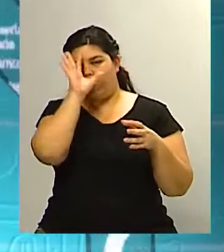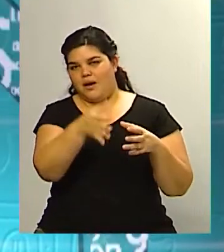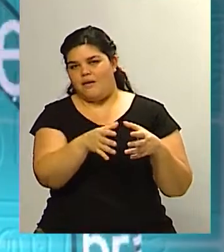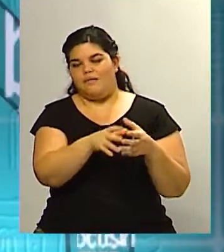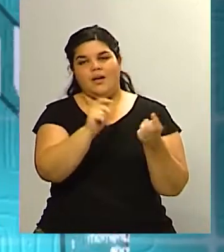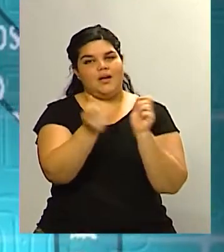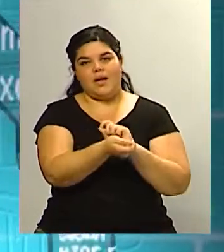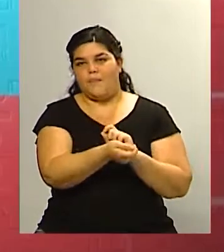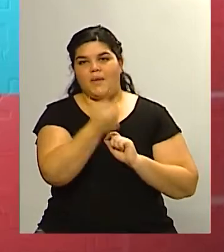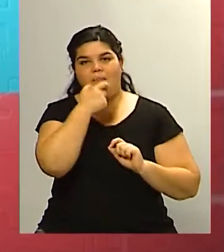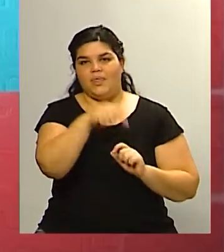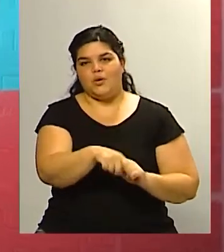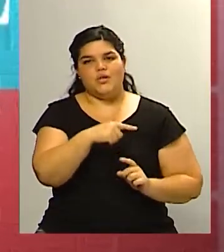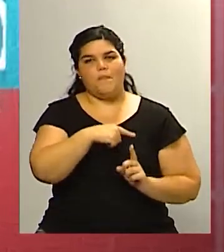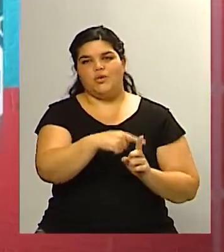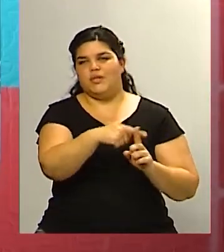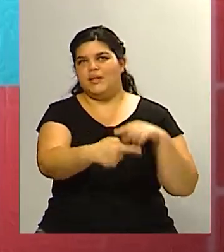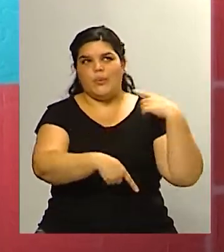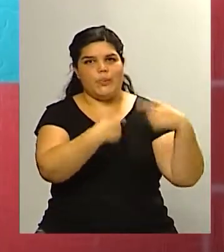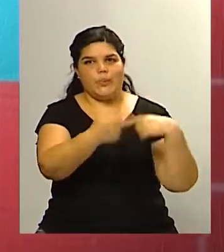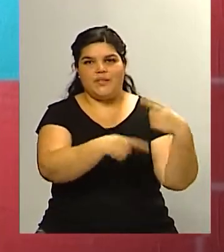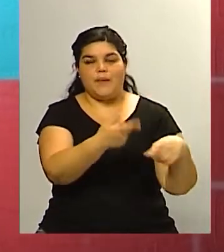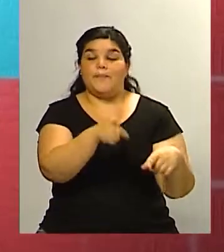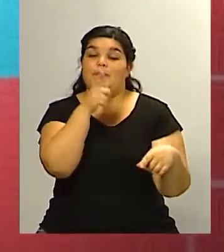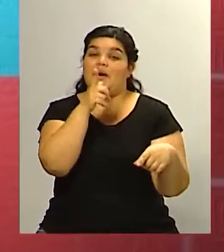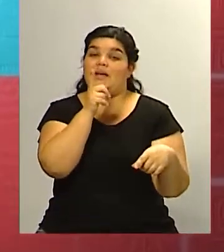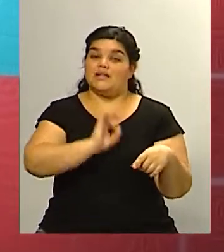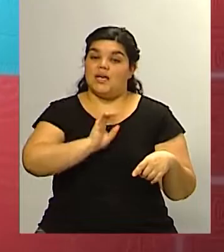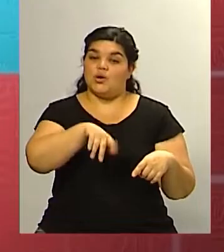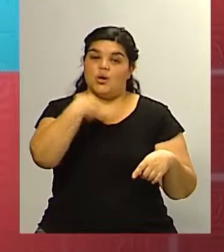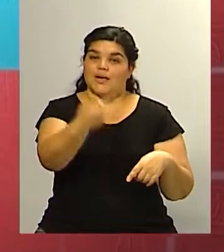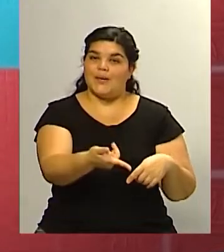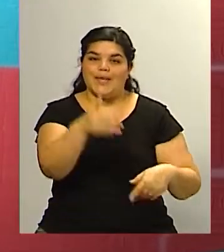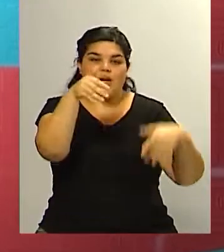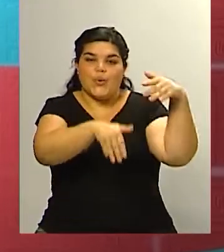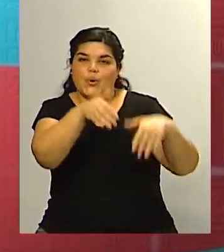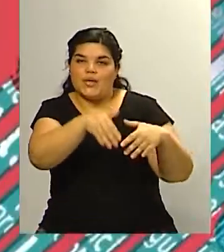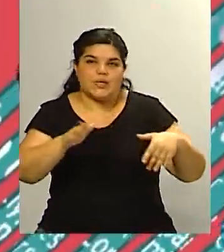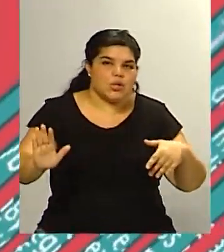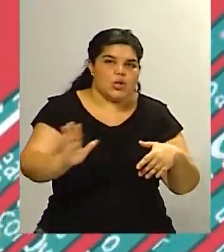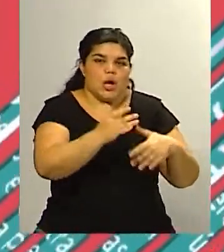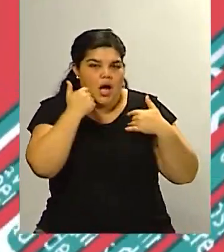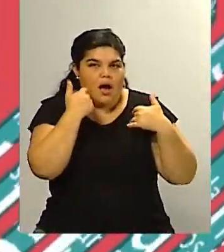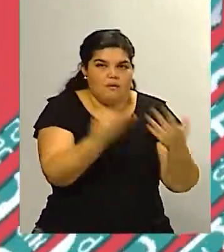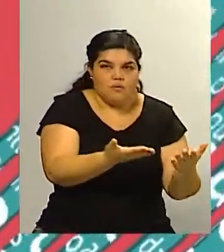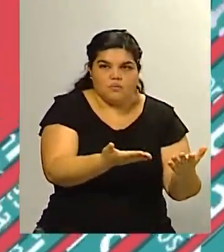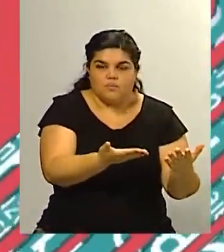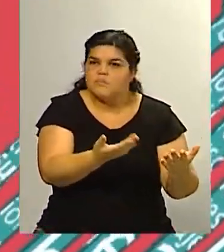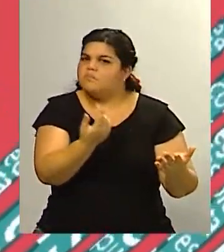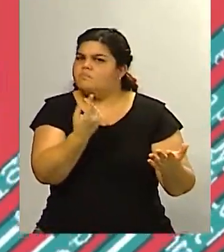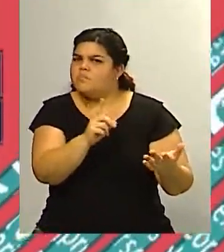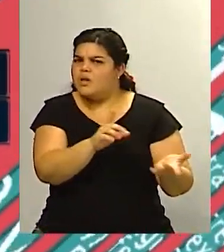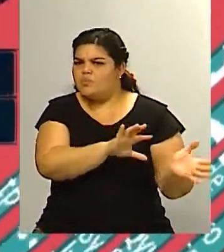buena imagen que es muy probable que tengan una muy buena elección el año próximo aquí en la provincia de Mendoza ¿qué pasa con el peronismo? ¿y por qué te